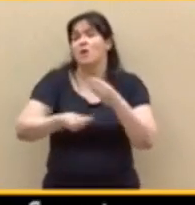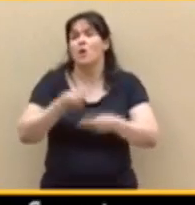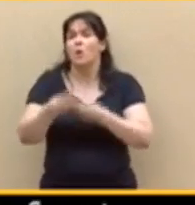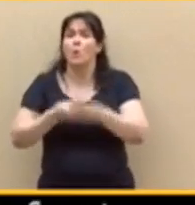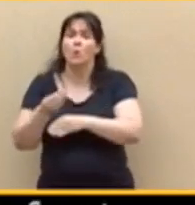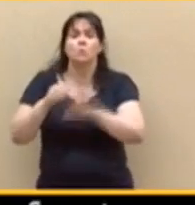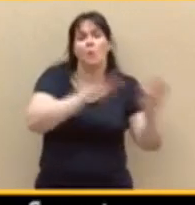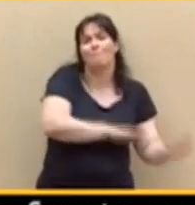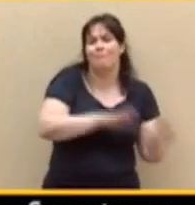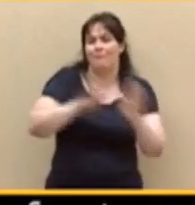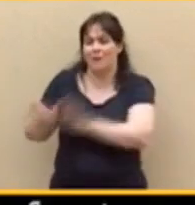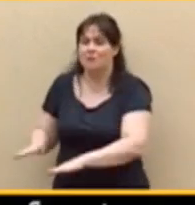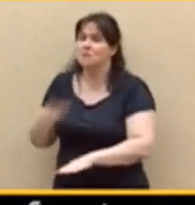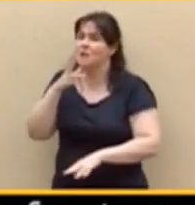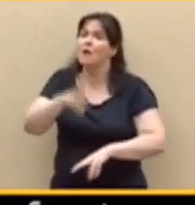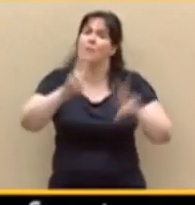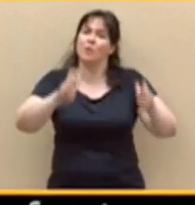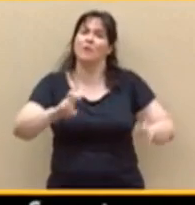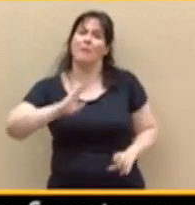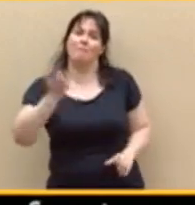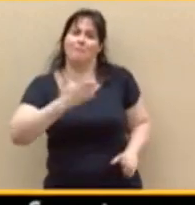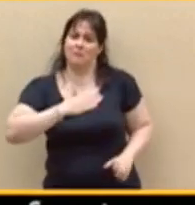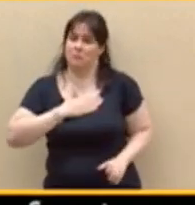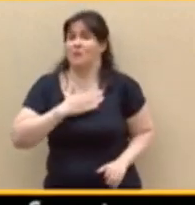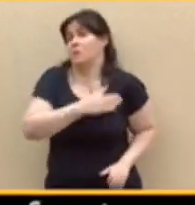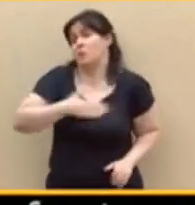patrimonialización de las instituciones.